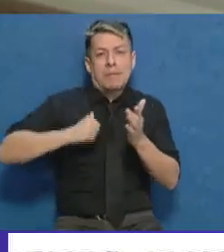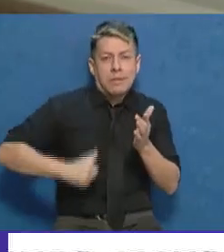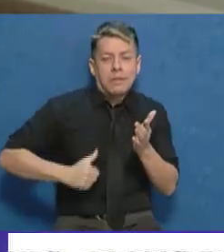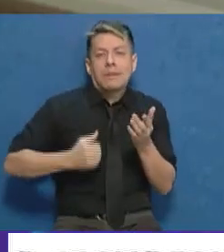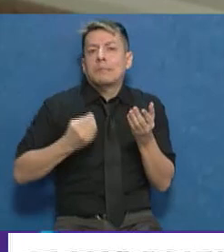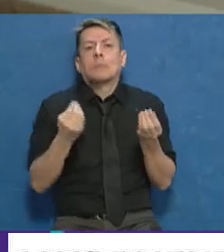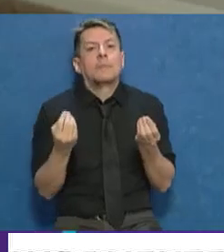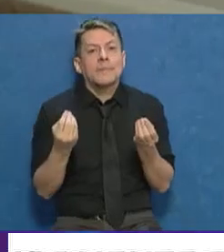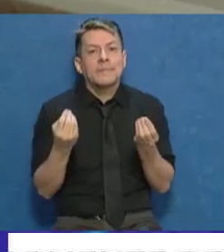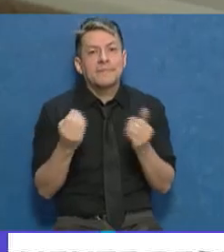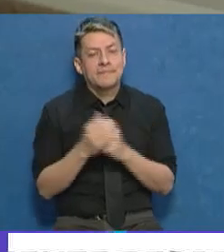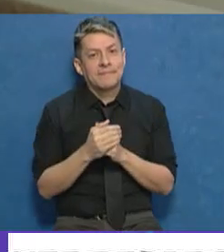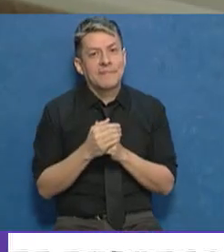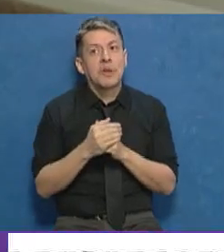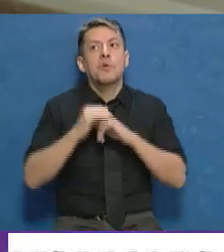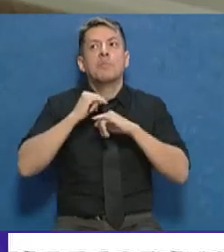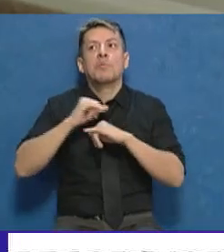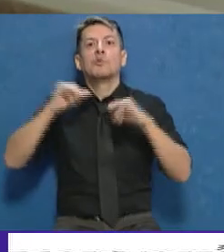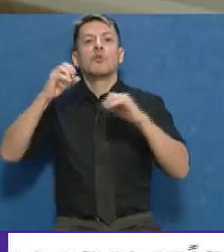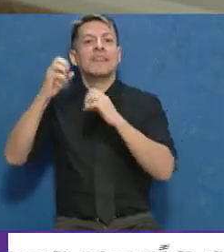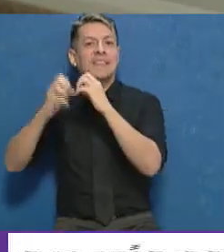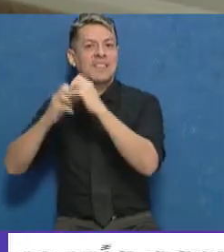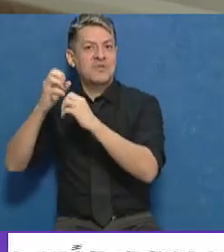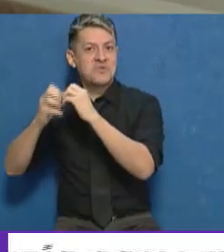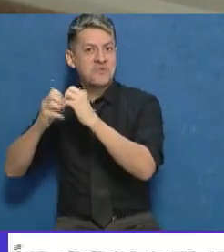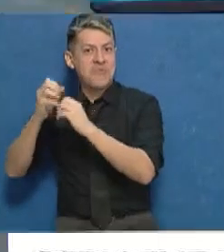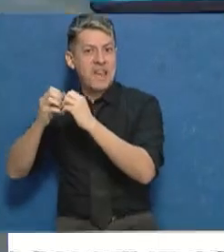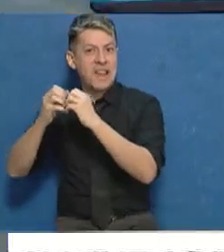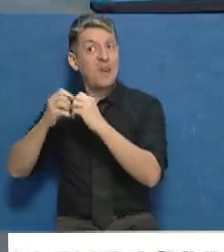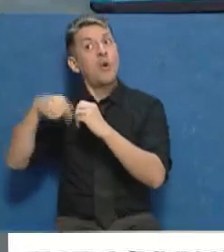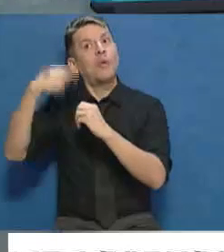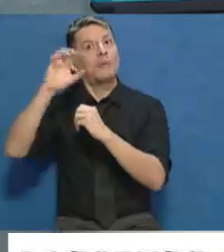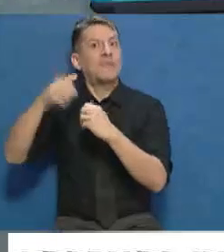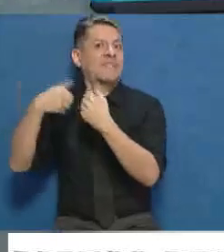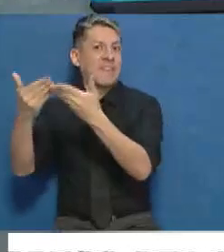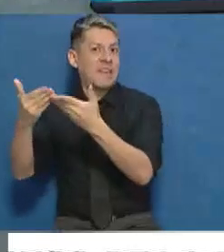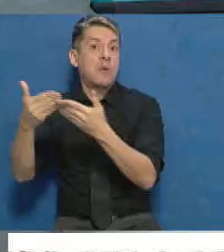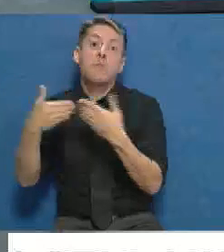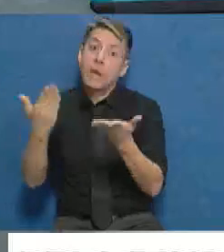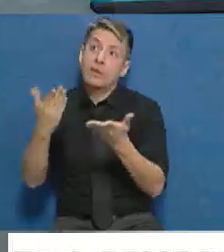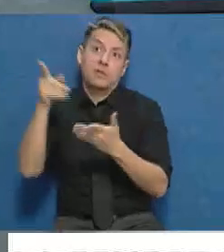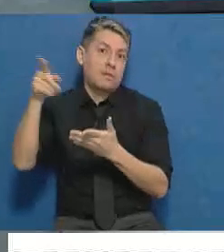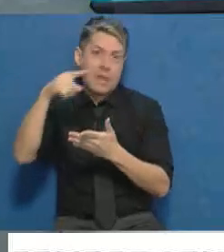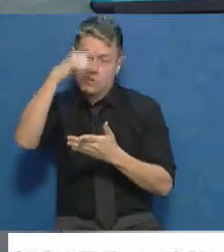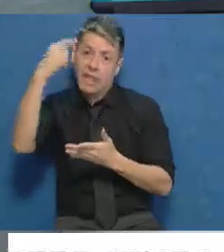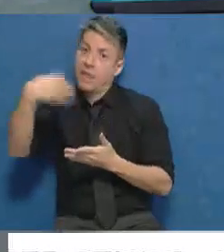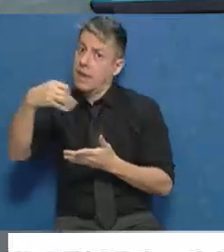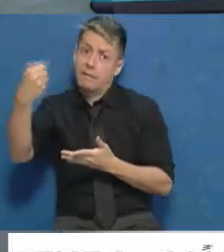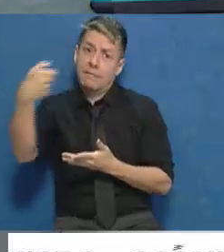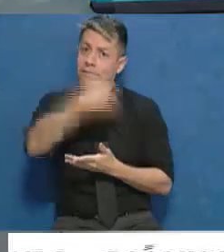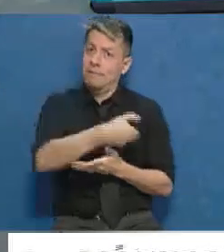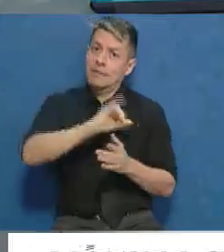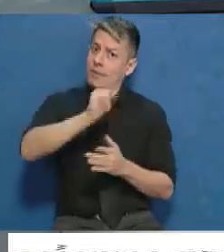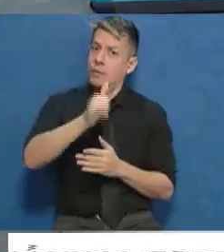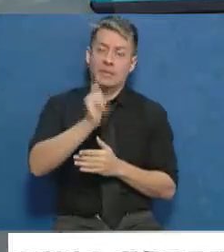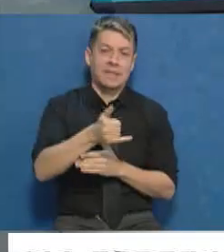la promoción industrial que se le entregó a provincias vecinas. Entonces, ¿te acordás? Esos